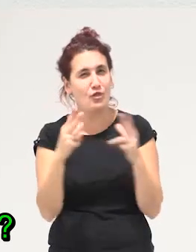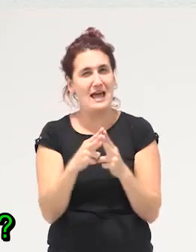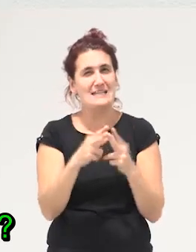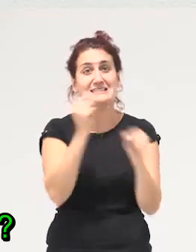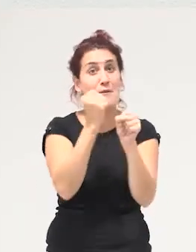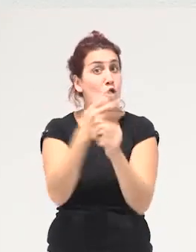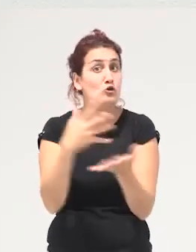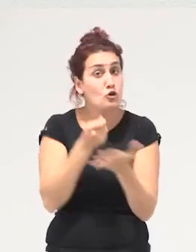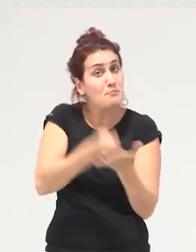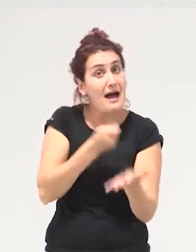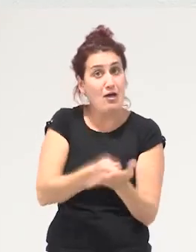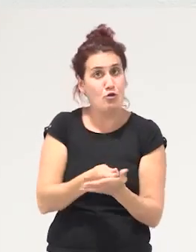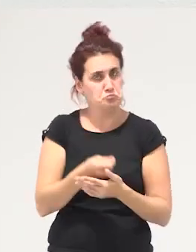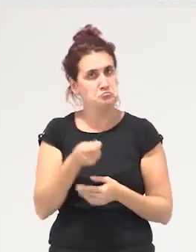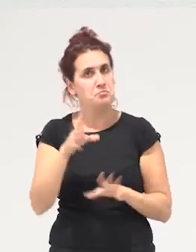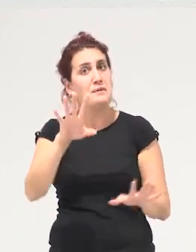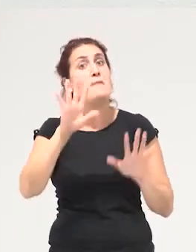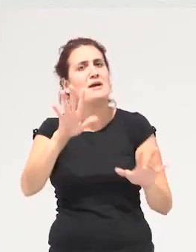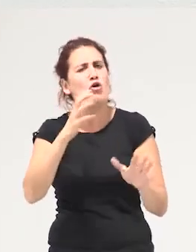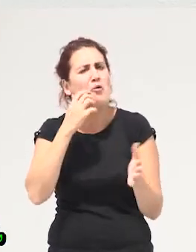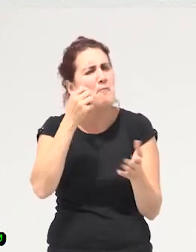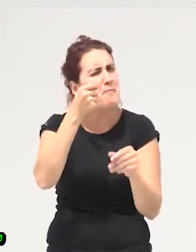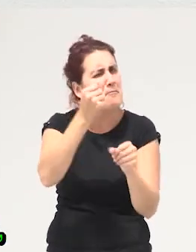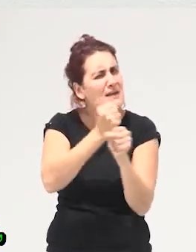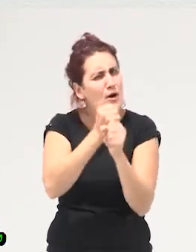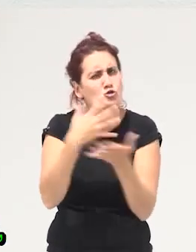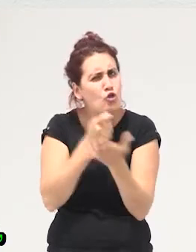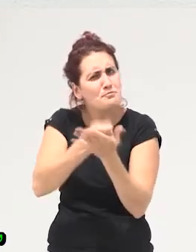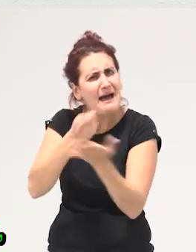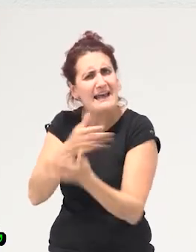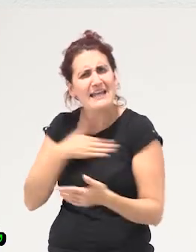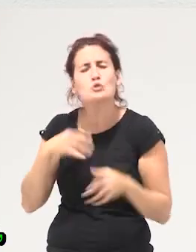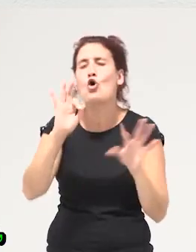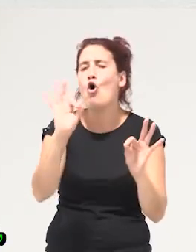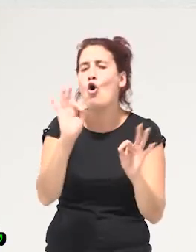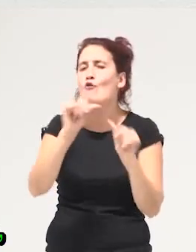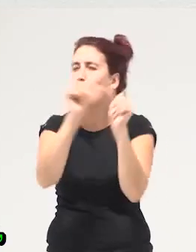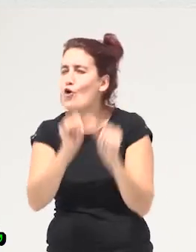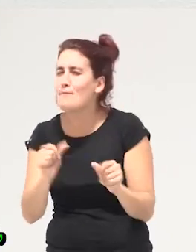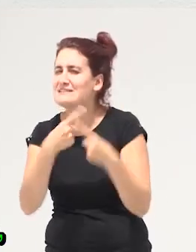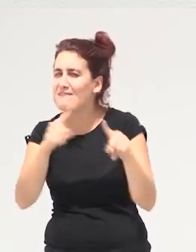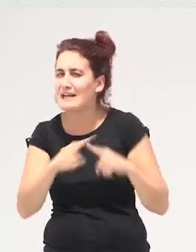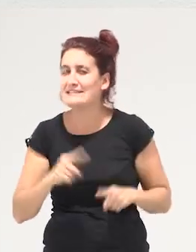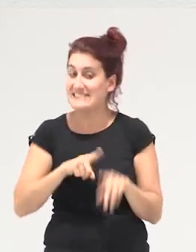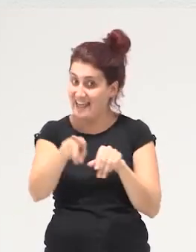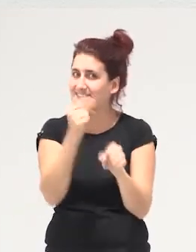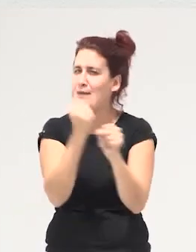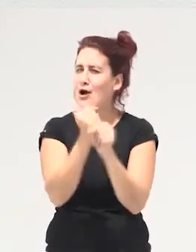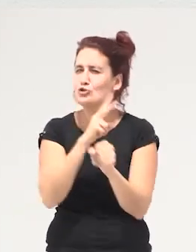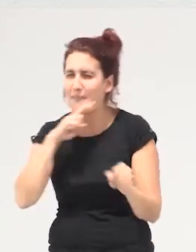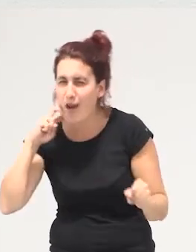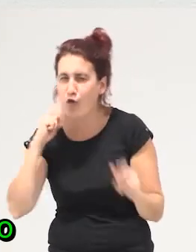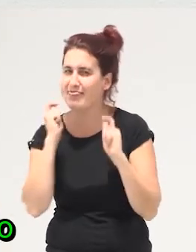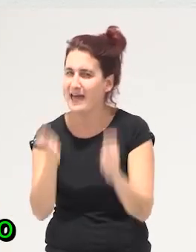trabajos se pagaran pero es que queremos pagar todos los trabajos o queremos formas distintas donde haya trabajos que se valoren se contabilicen